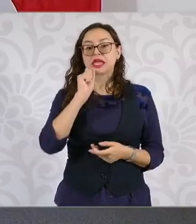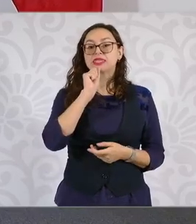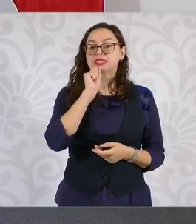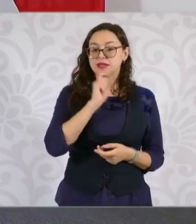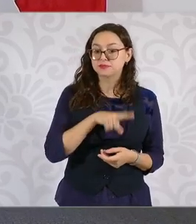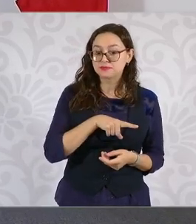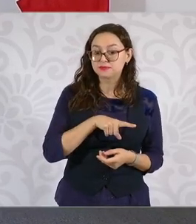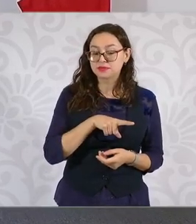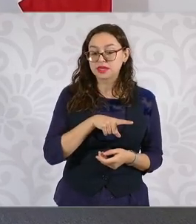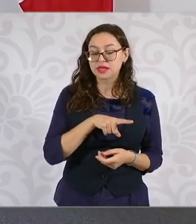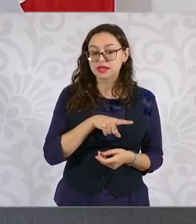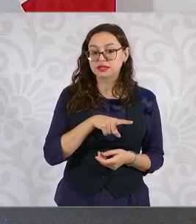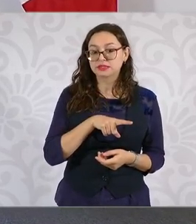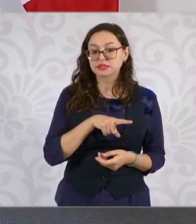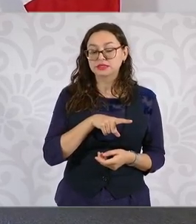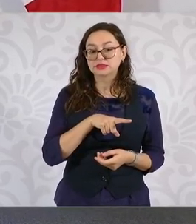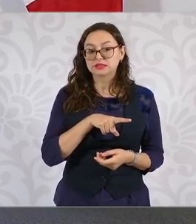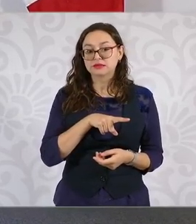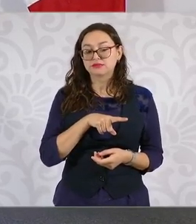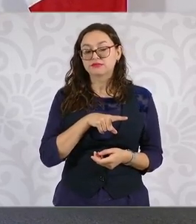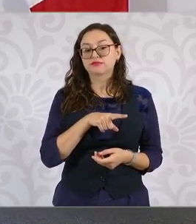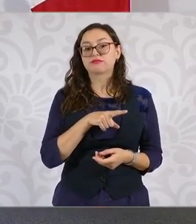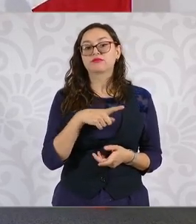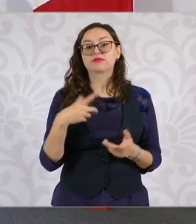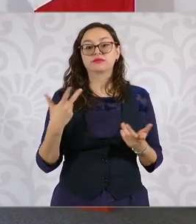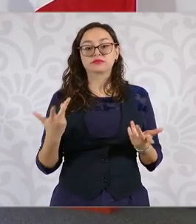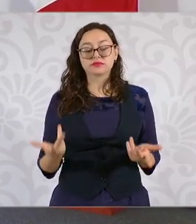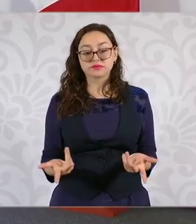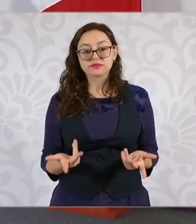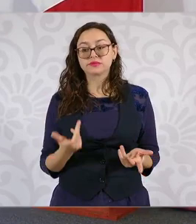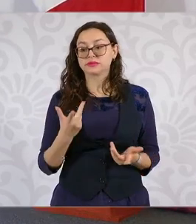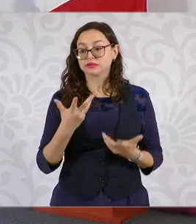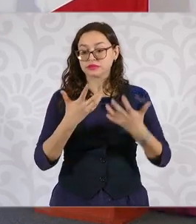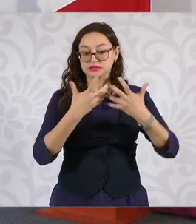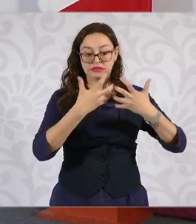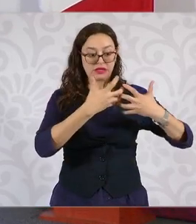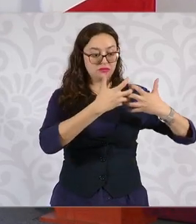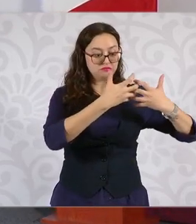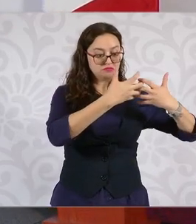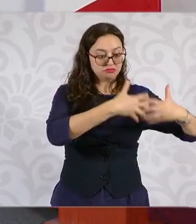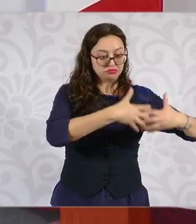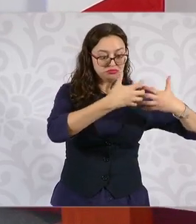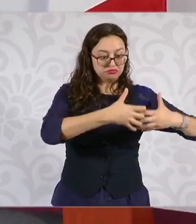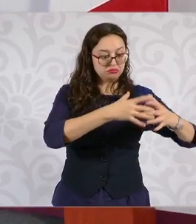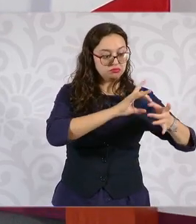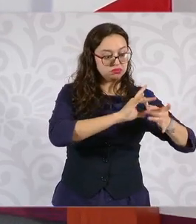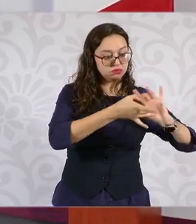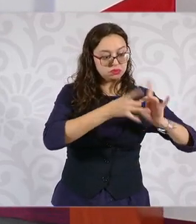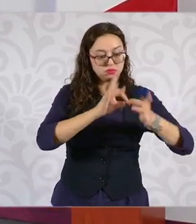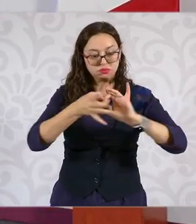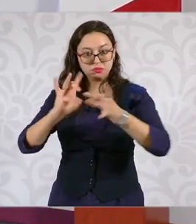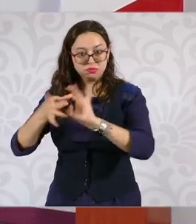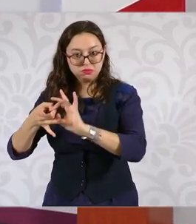la posibilidad de desarrollar esta cadena de producción desde